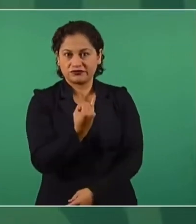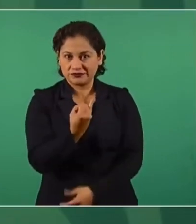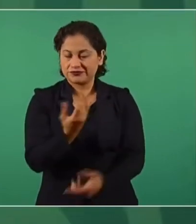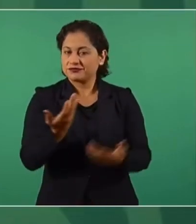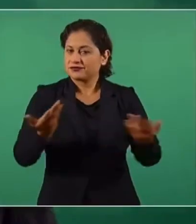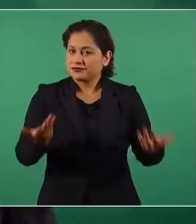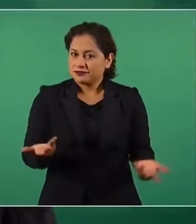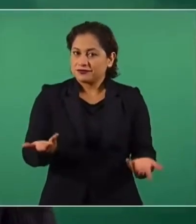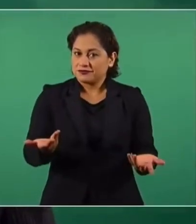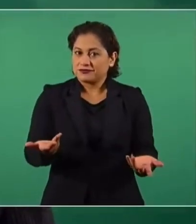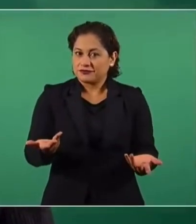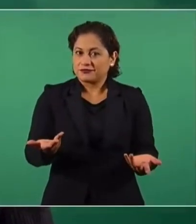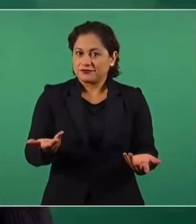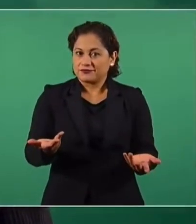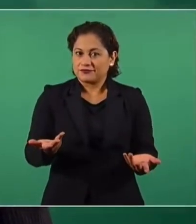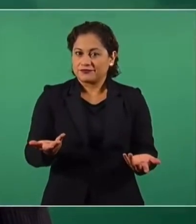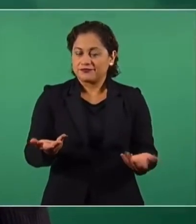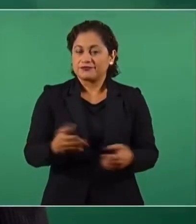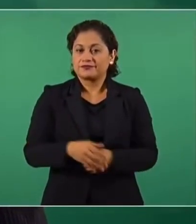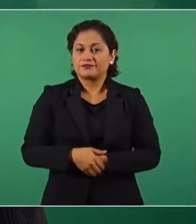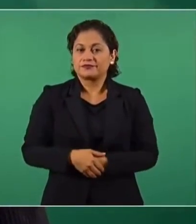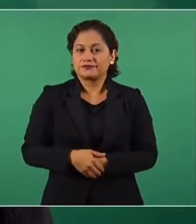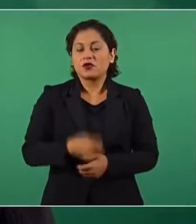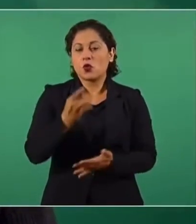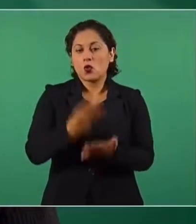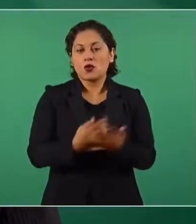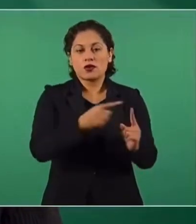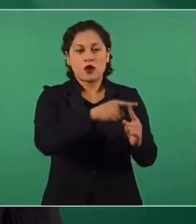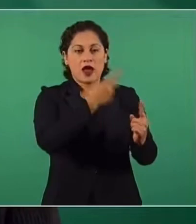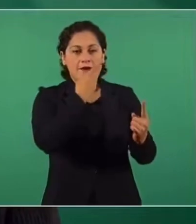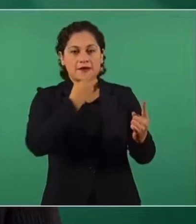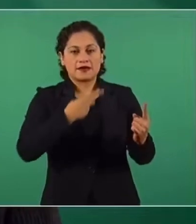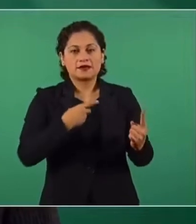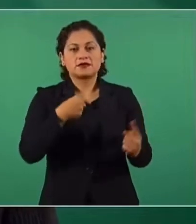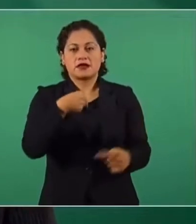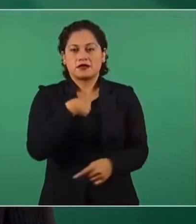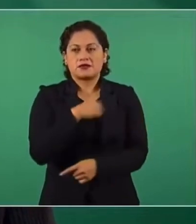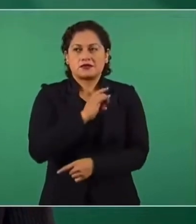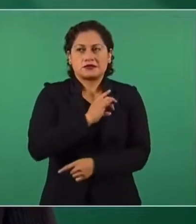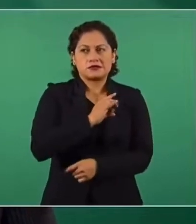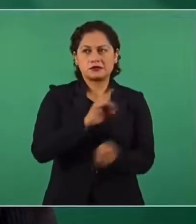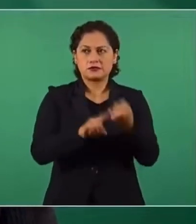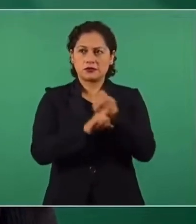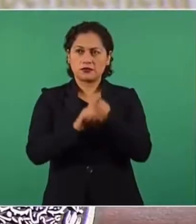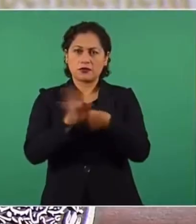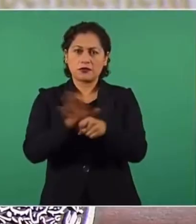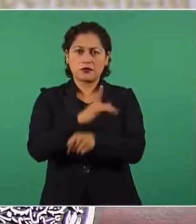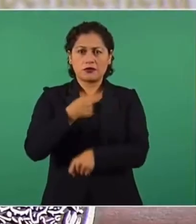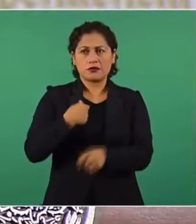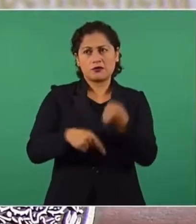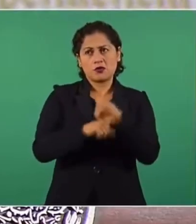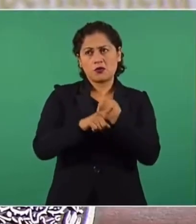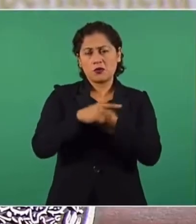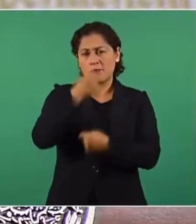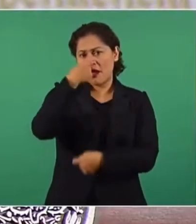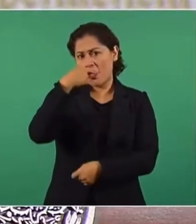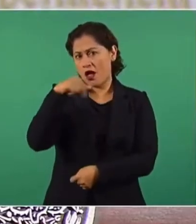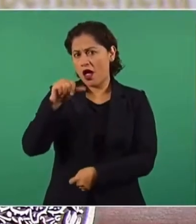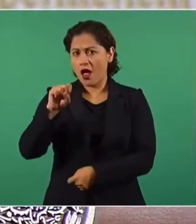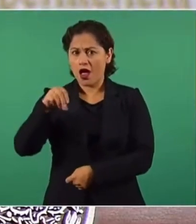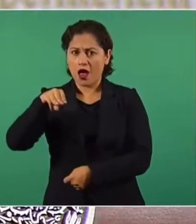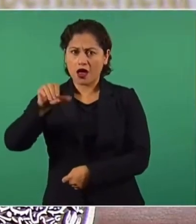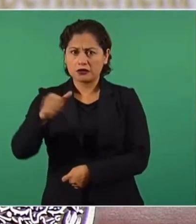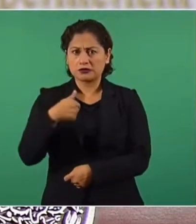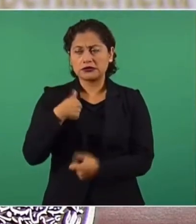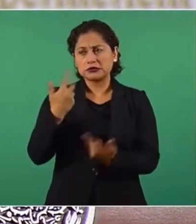mejor me puede detener es que tengo precisamente asma y estoy investigando qué tanto es posible que me afecte o no. Si nosotros como